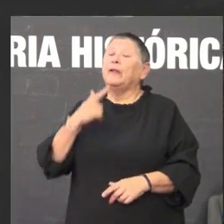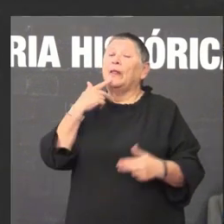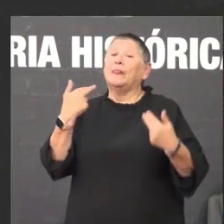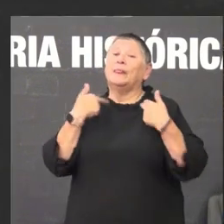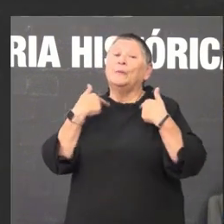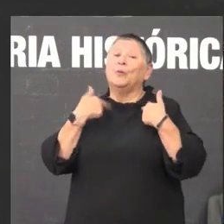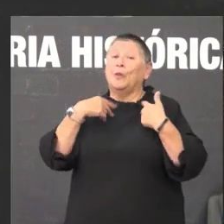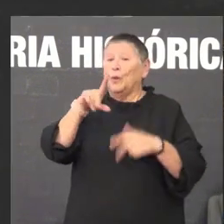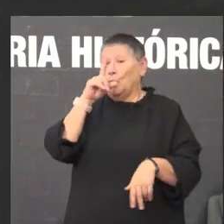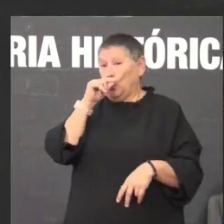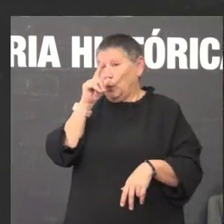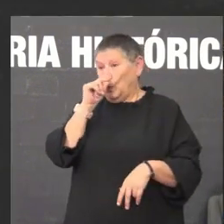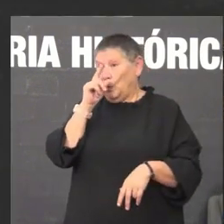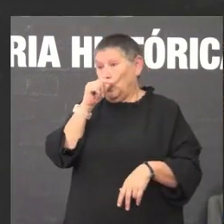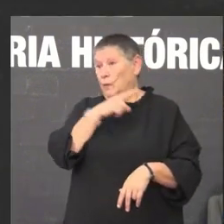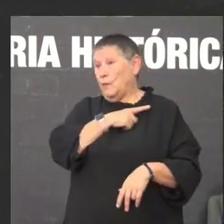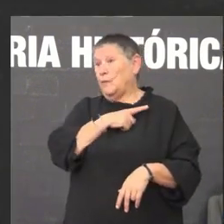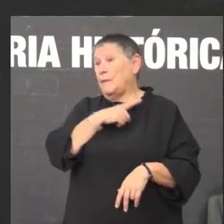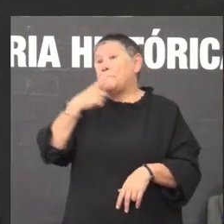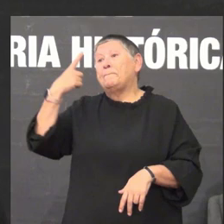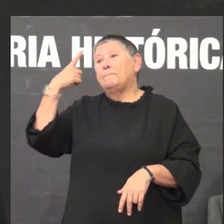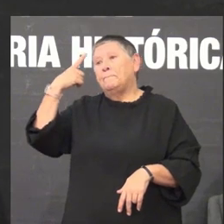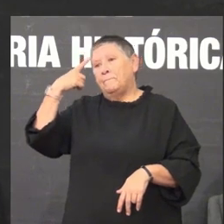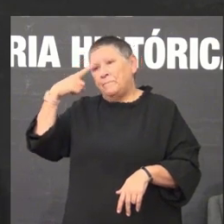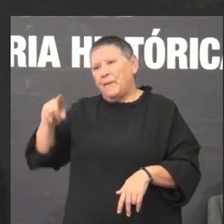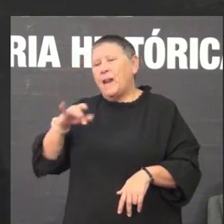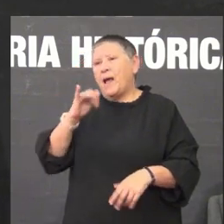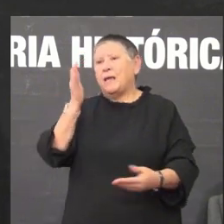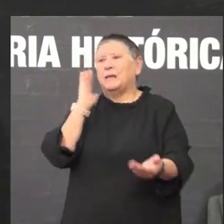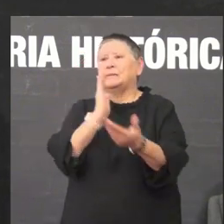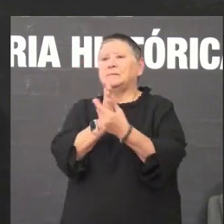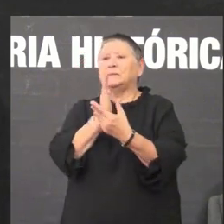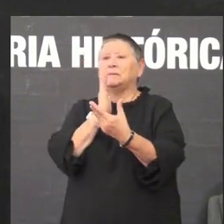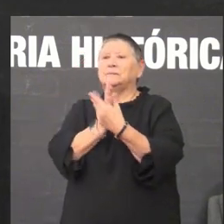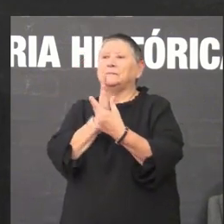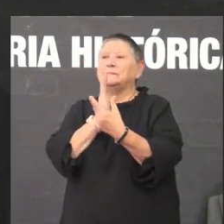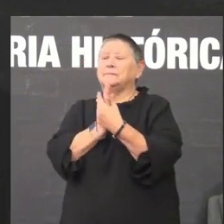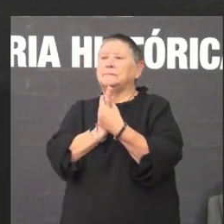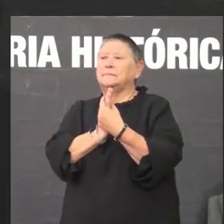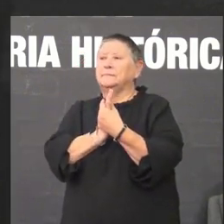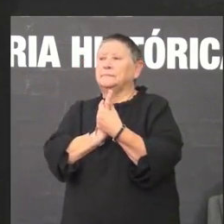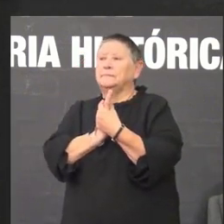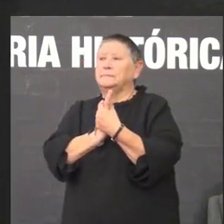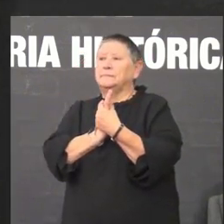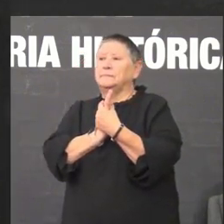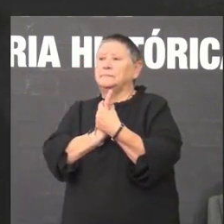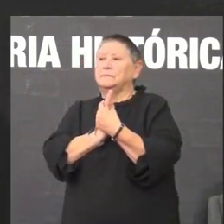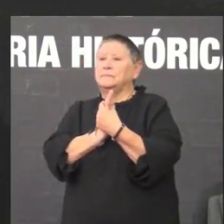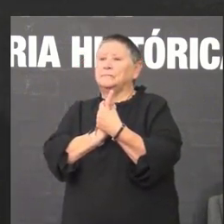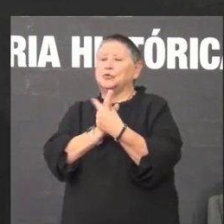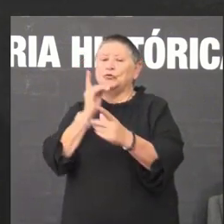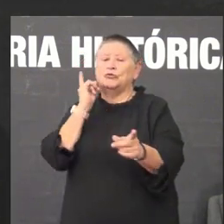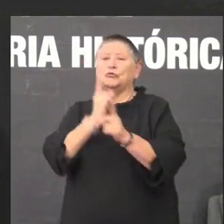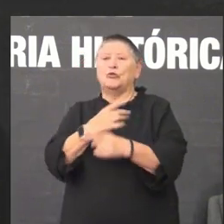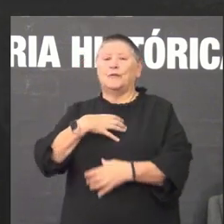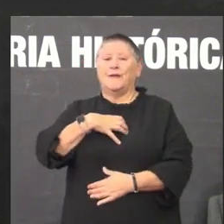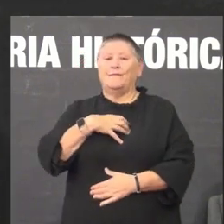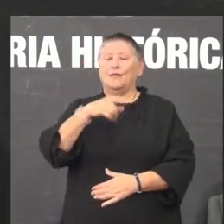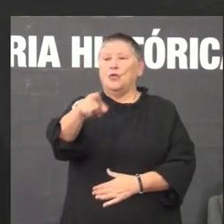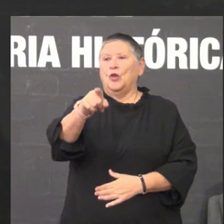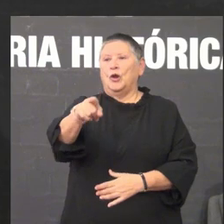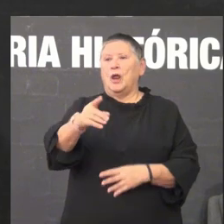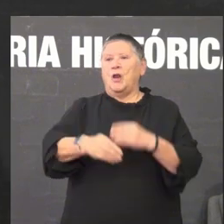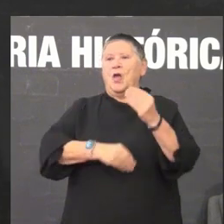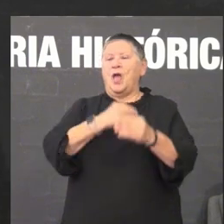de Lugo a Deputación de Lugo sabemos da expedientes que había por contra funcionarios por exagerado